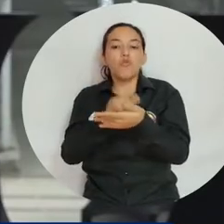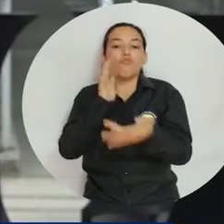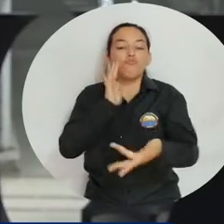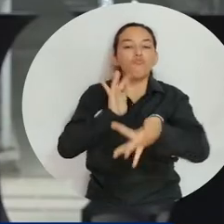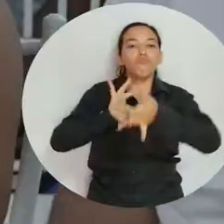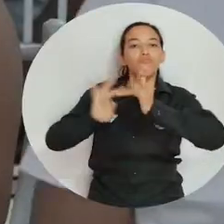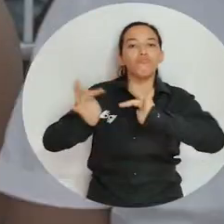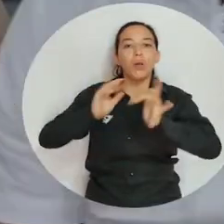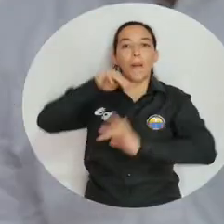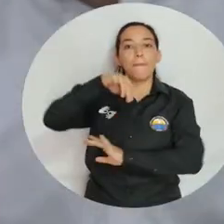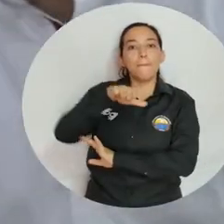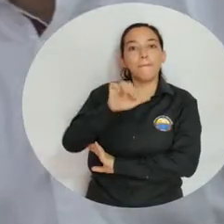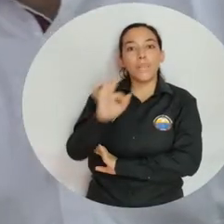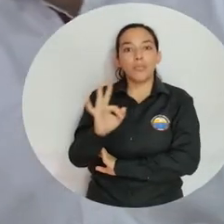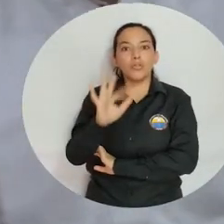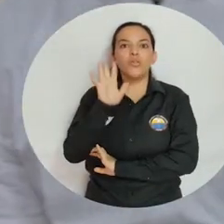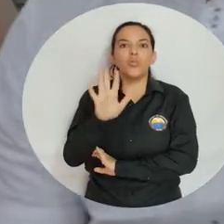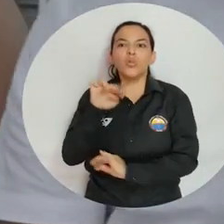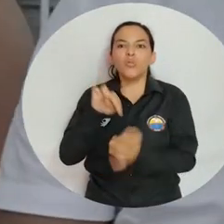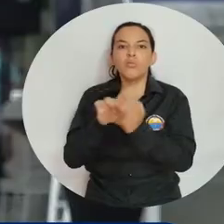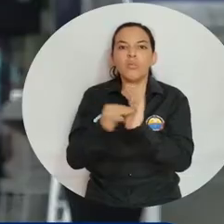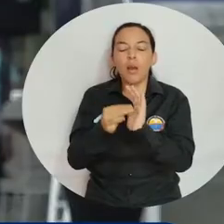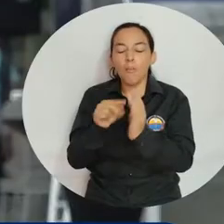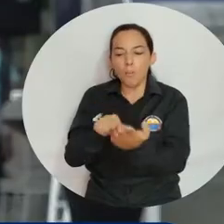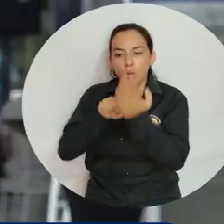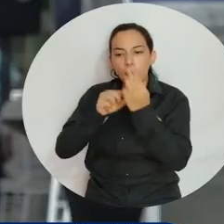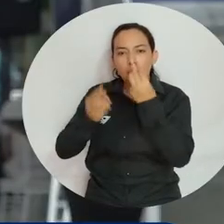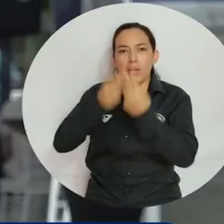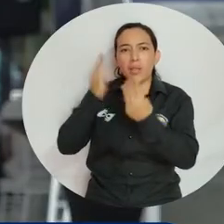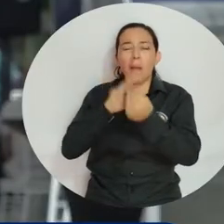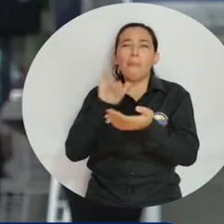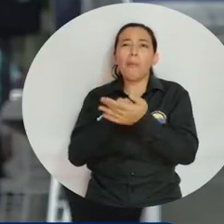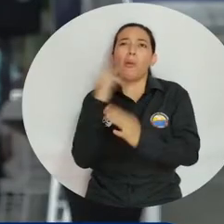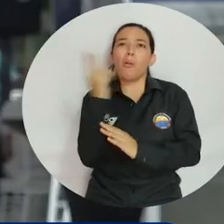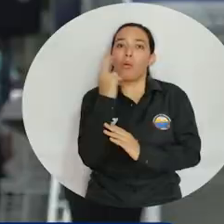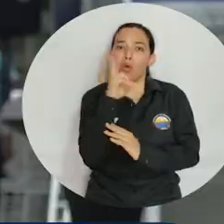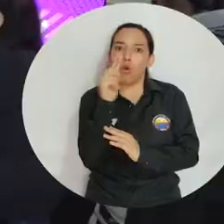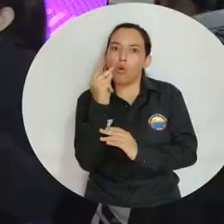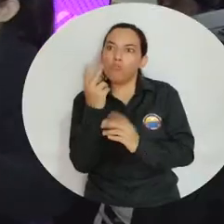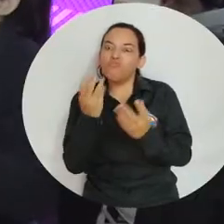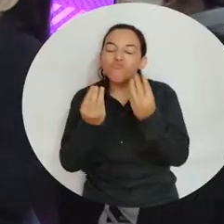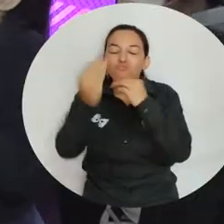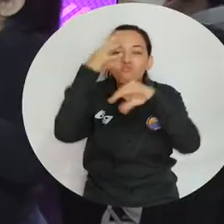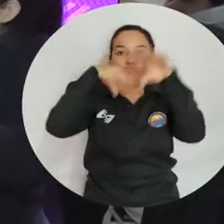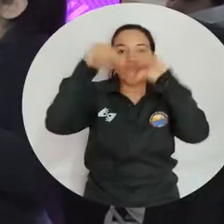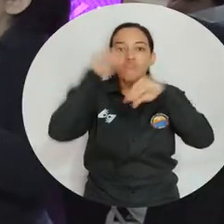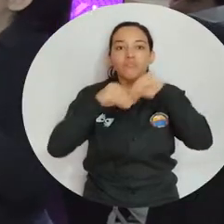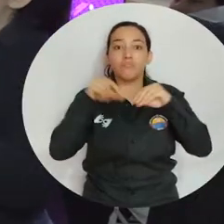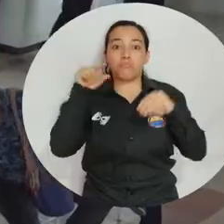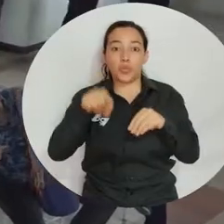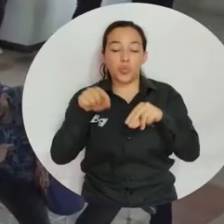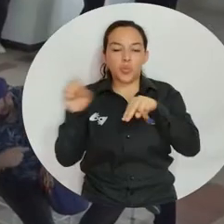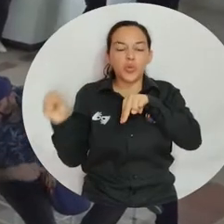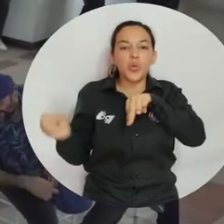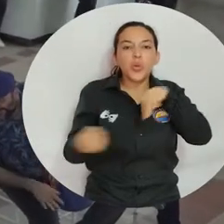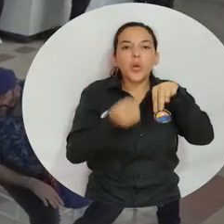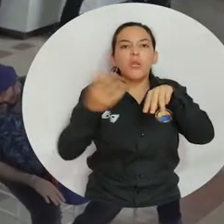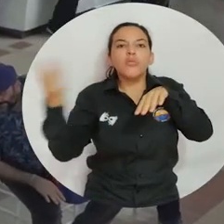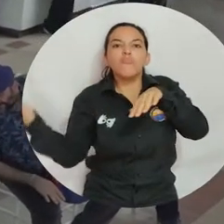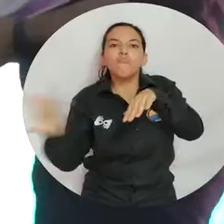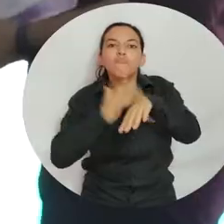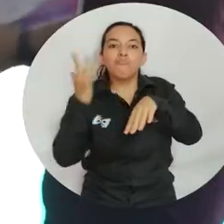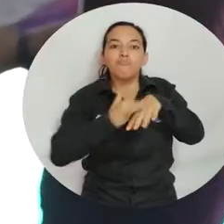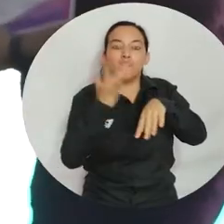se llama Interacadia. La página te invita a ver la matemática, no como un proceso mecanizado. Este Festival de Innovación Educativa